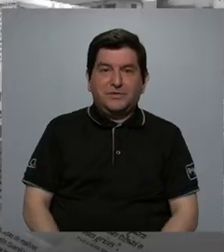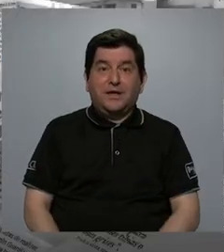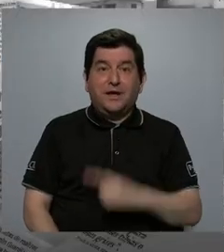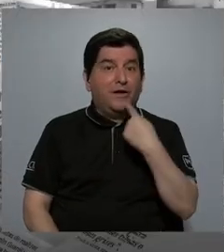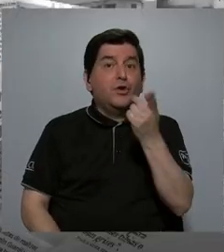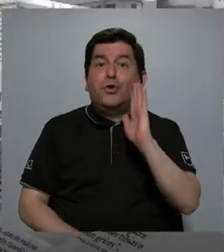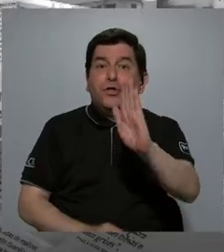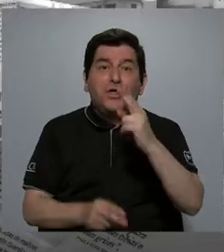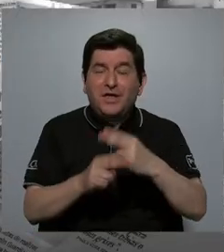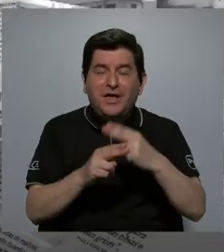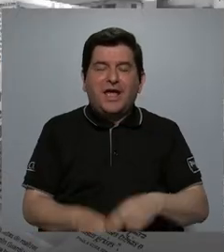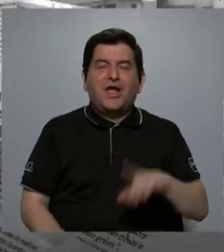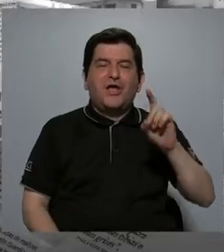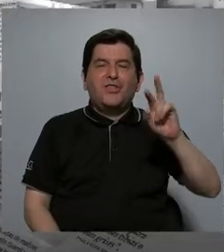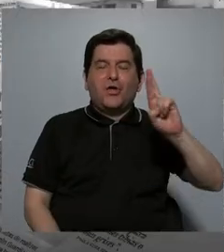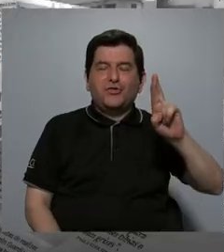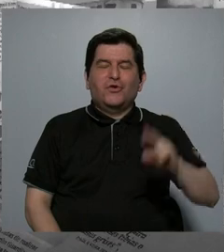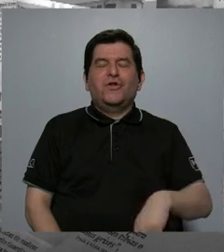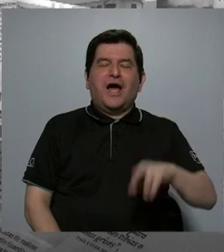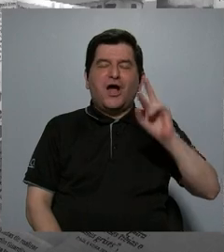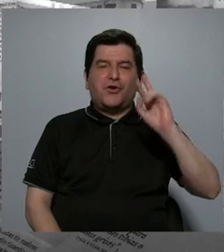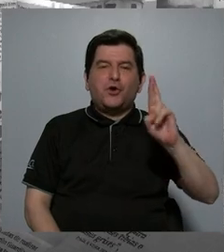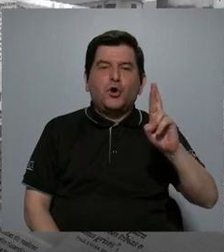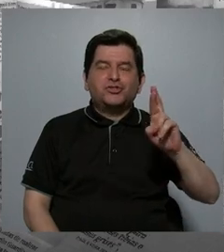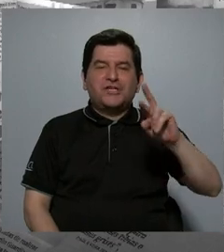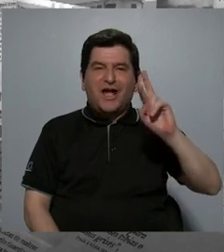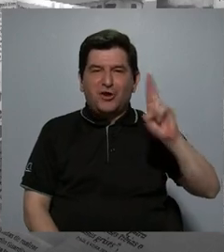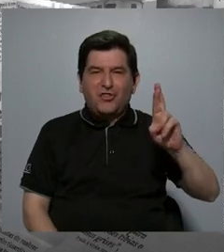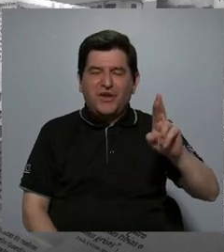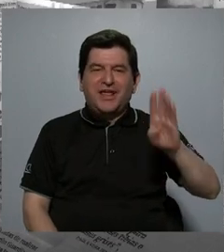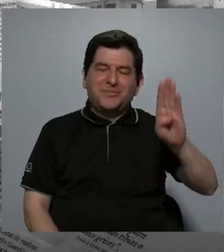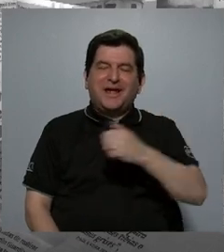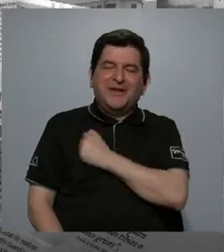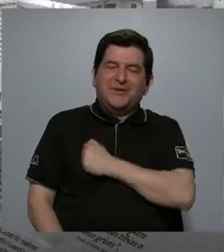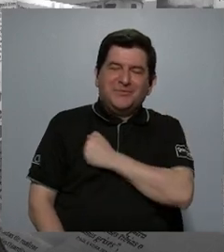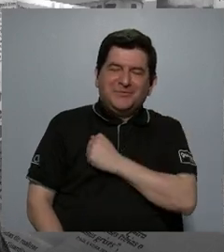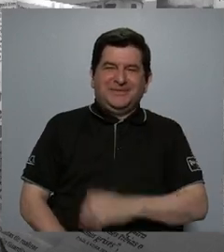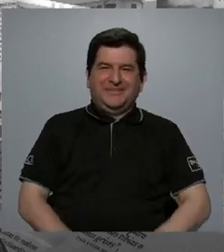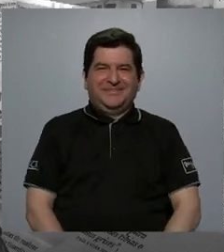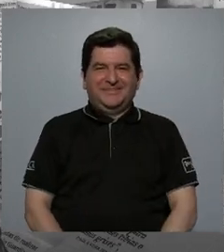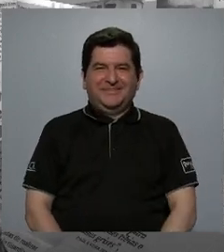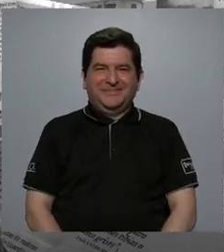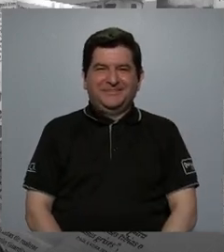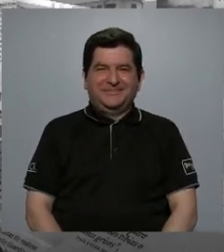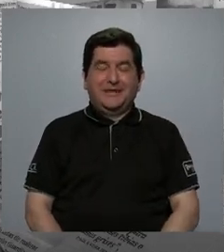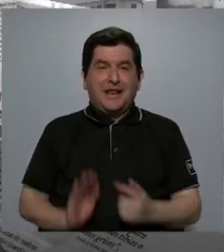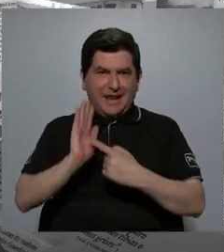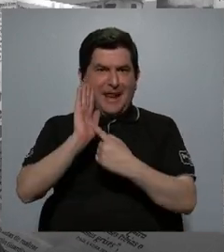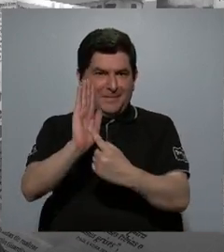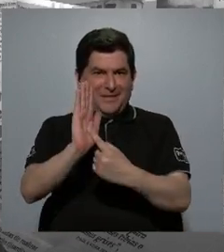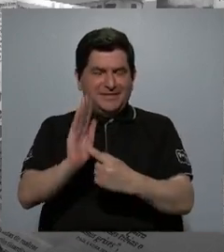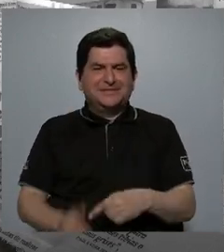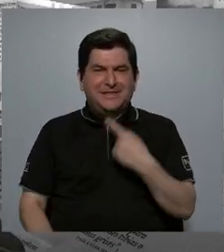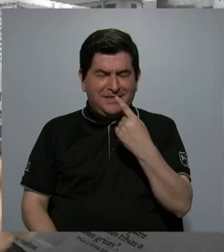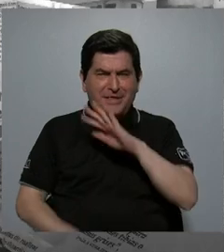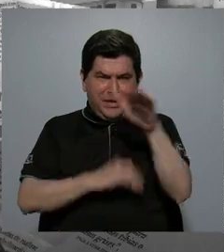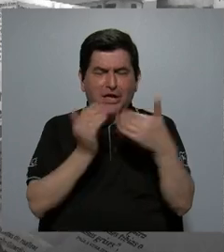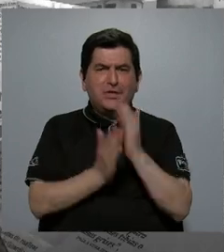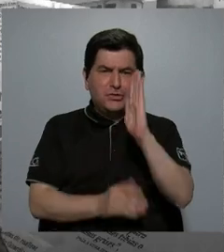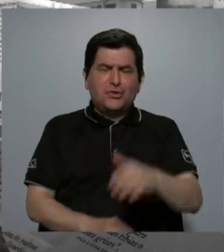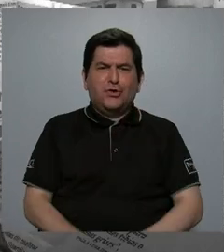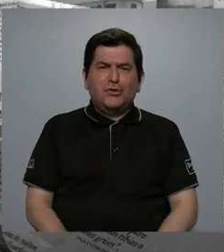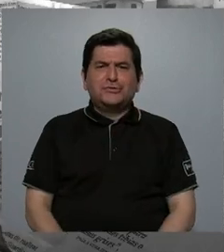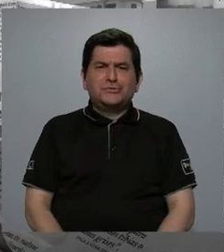dije su nombre, la doctora Rosa Rodríguez Bailón. Bueno, discúlpeme, discúlpeme la presenté, di todos sus